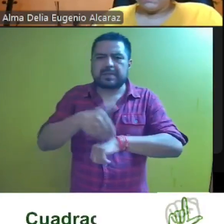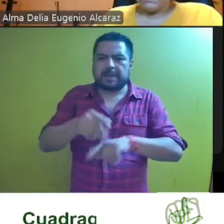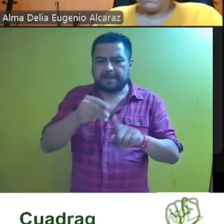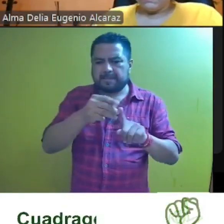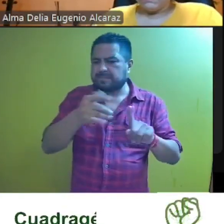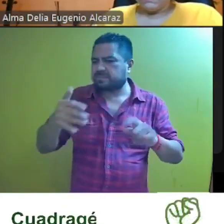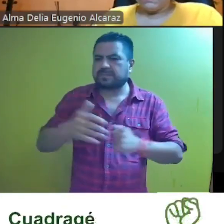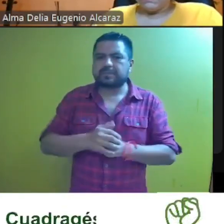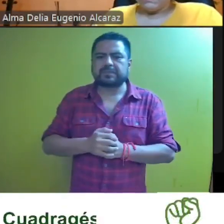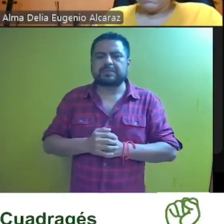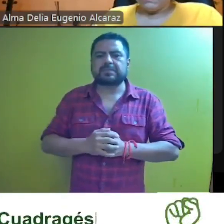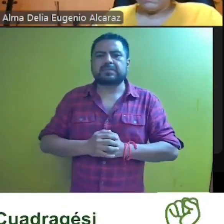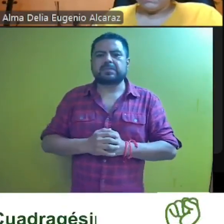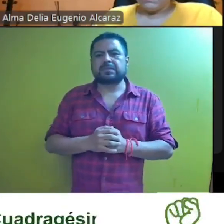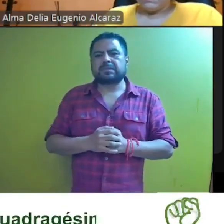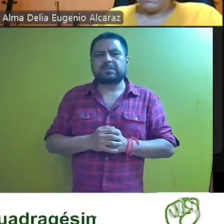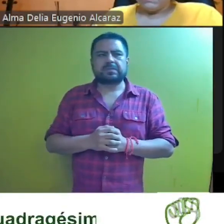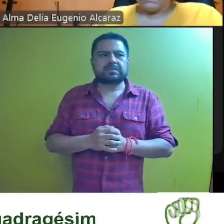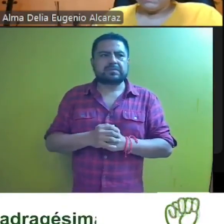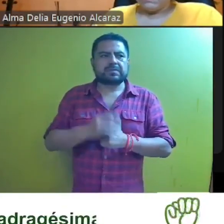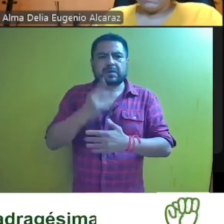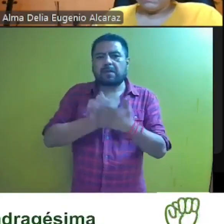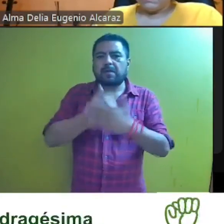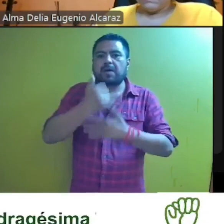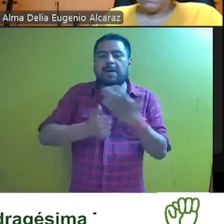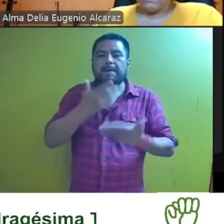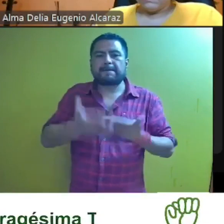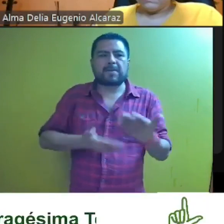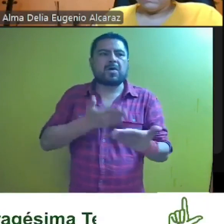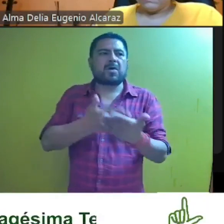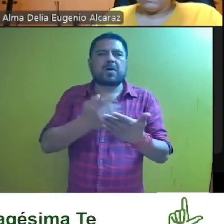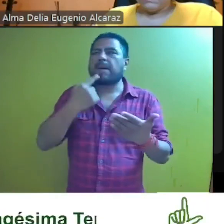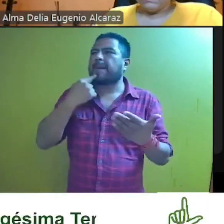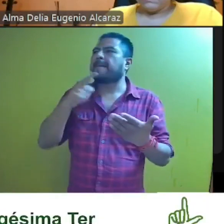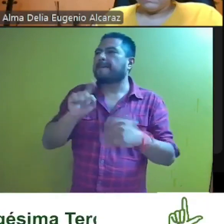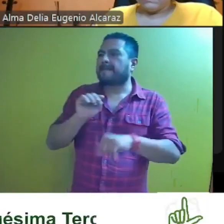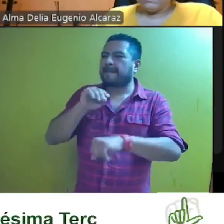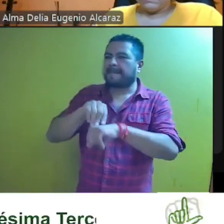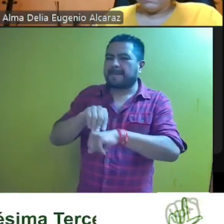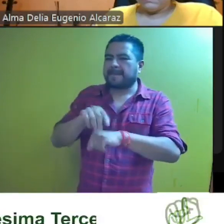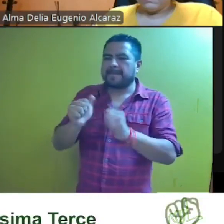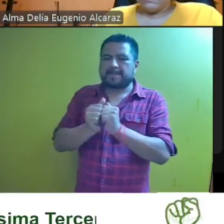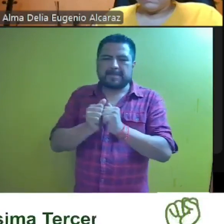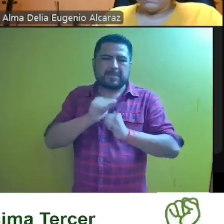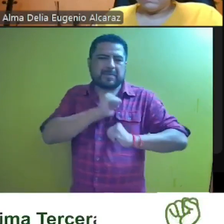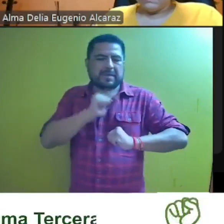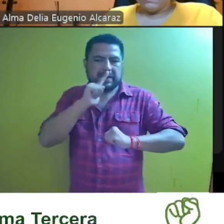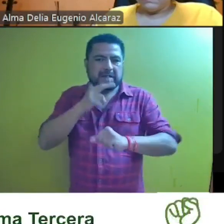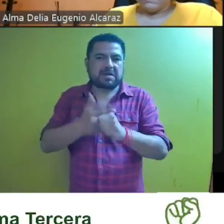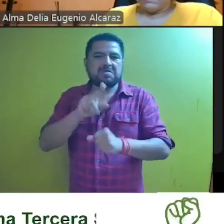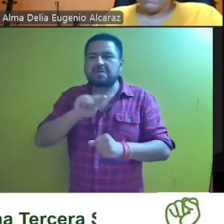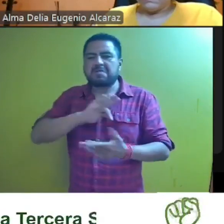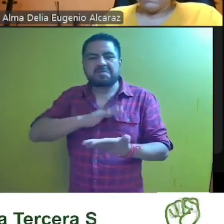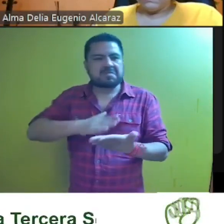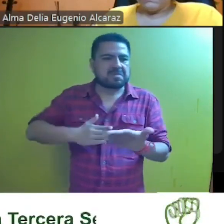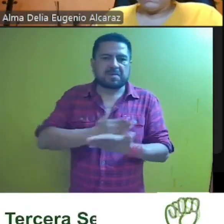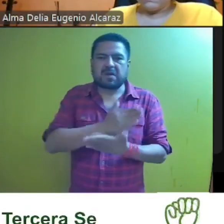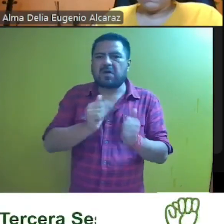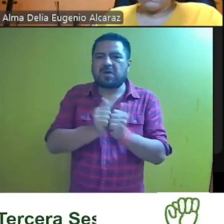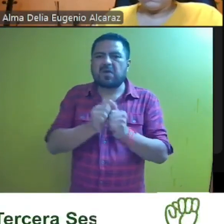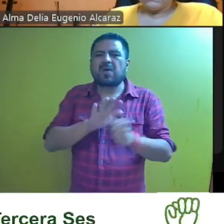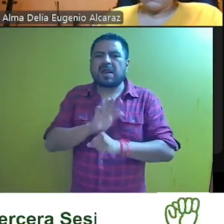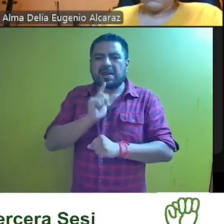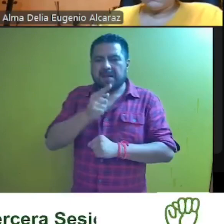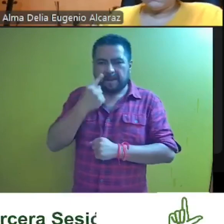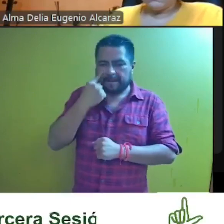dos mil veinticuatro en el proyecto se propone que el medio de impugnación interpuesto por la parte actual es improcedente en términos de lo